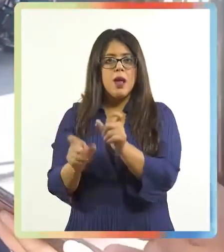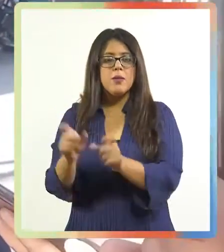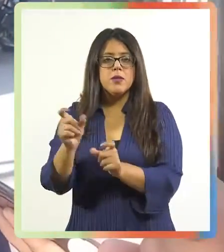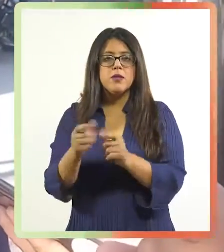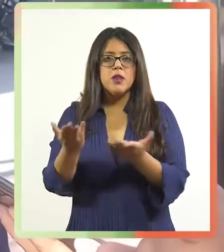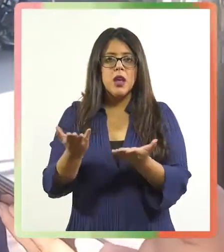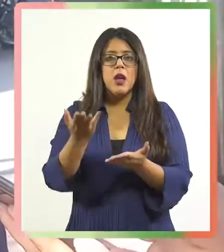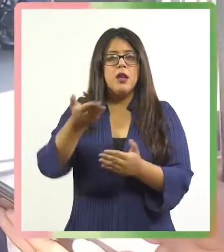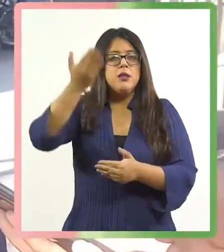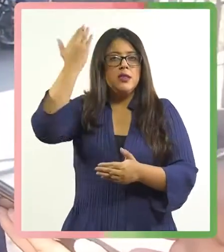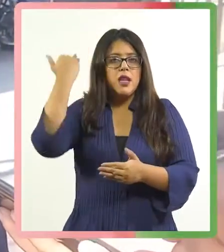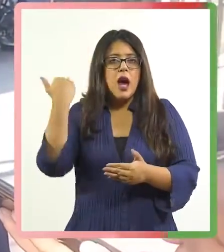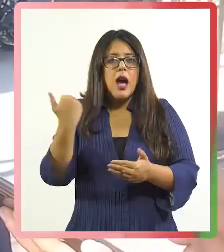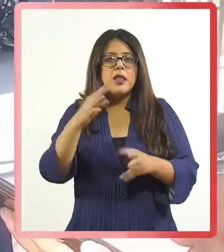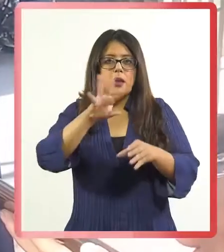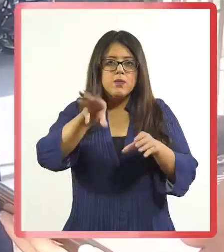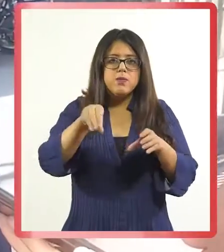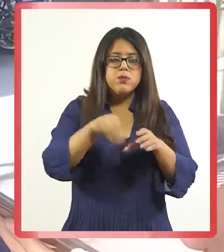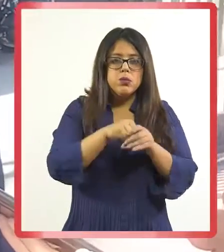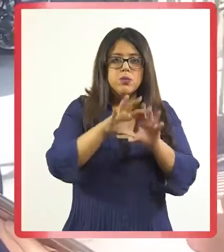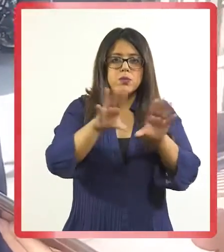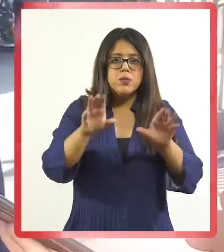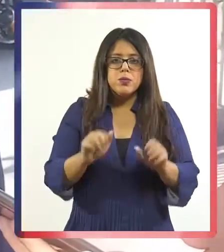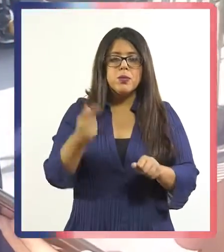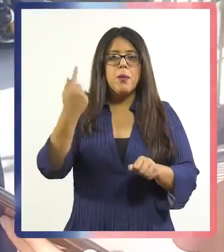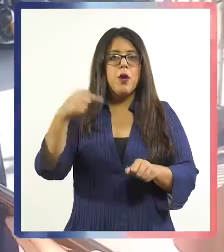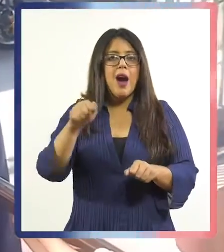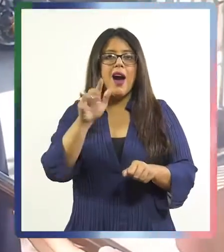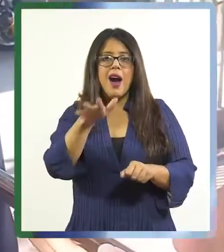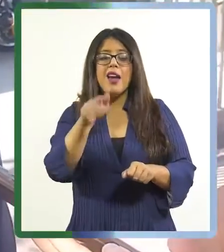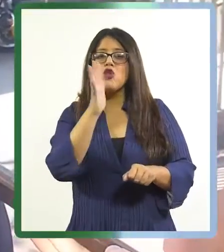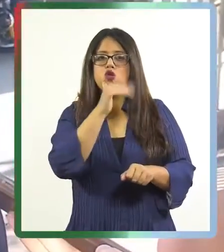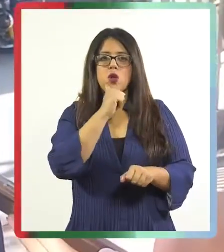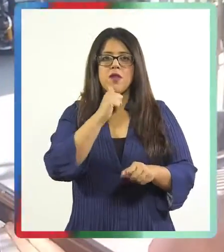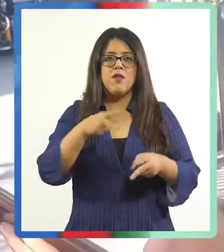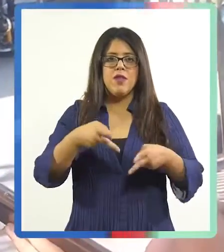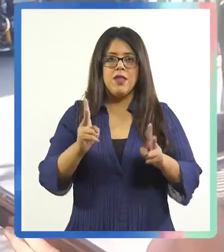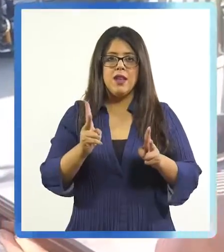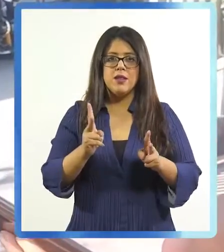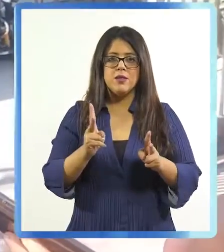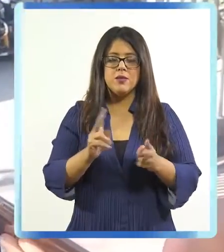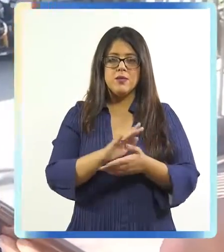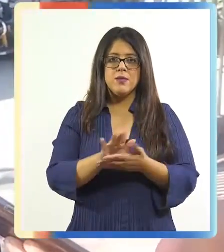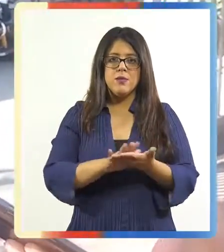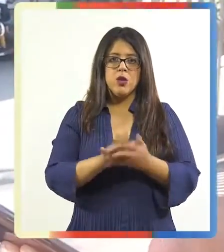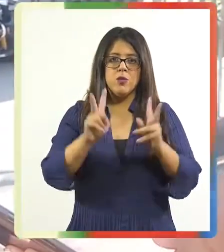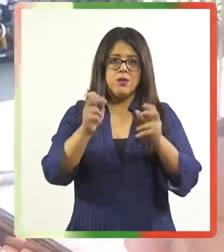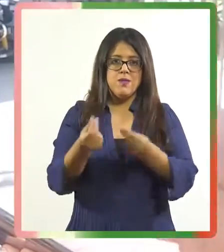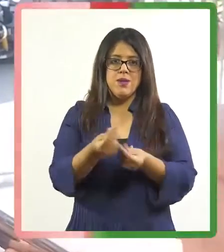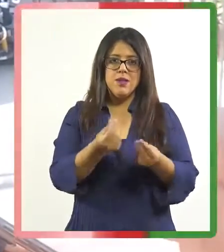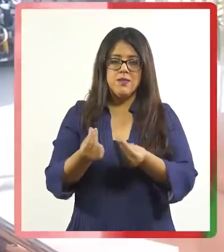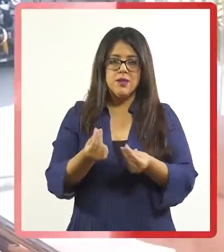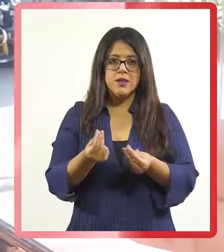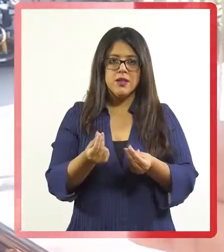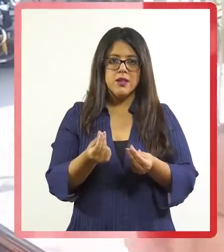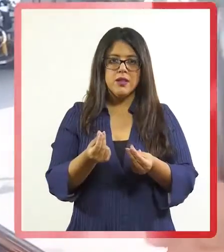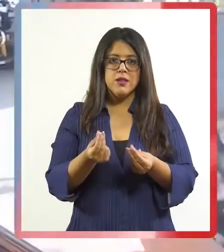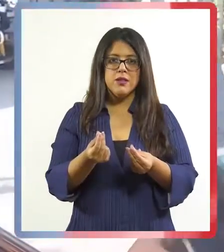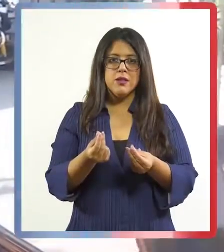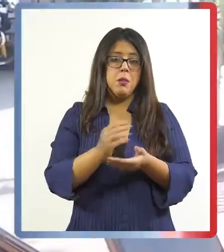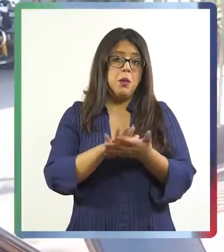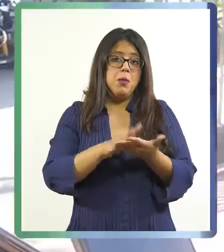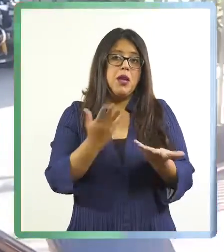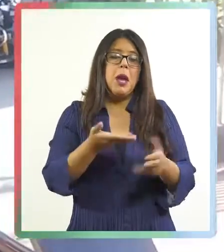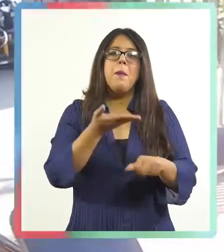Hace justicia a quienes ya están hace tiempo en el sistema y que no tenían derecho, por ejemplo, en términos